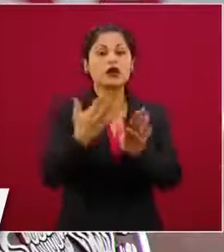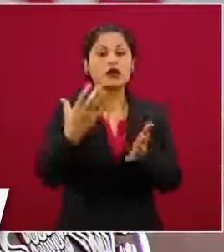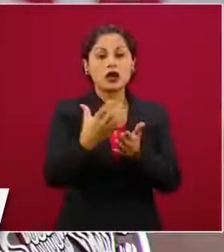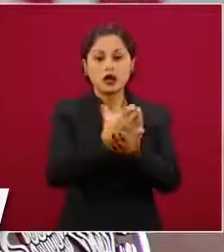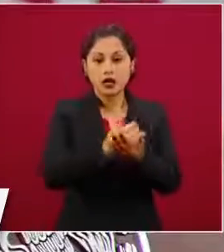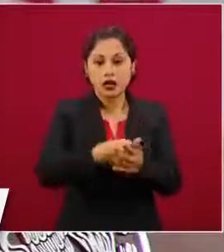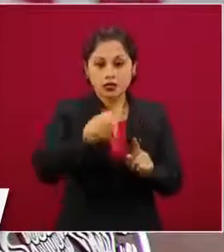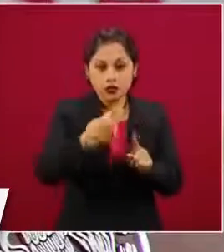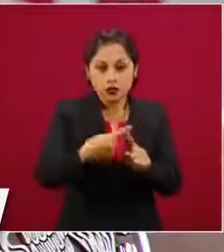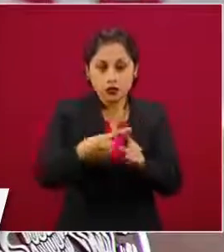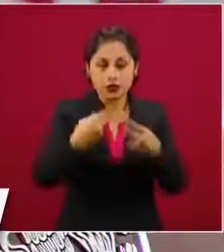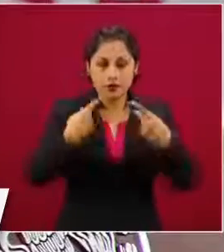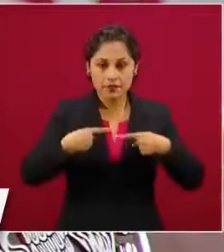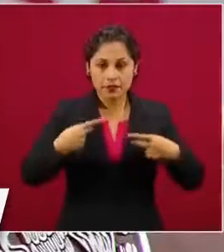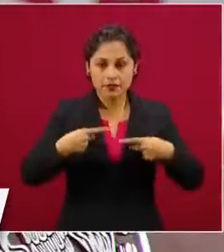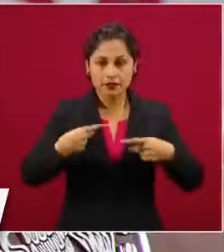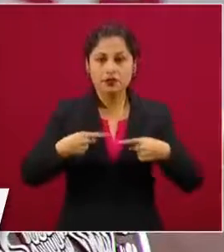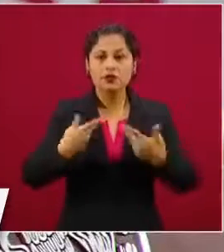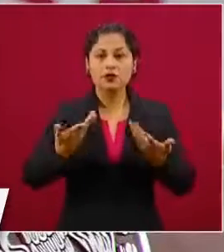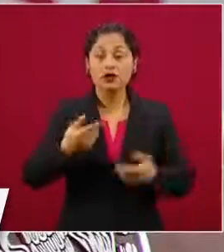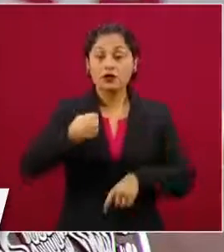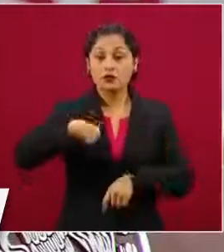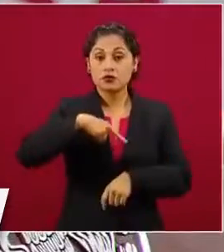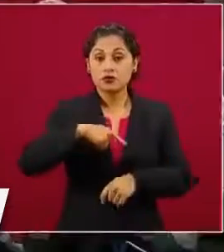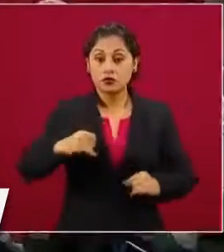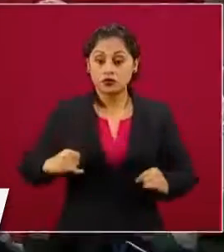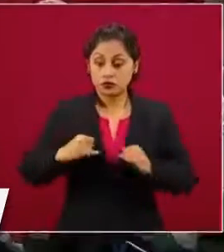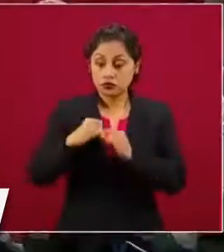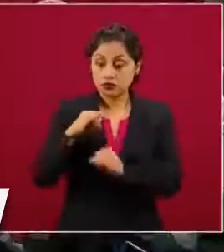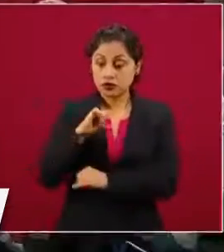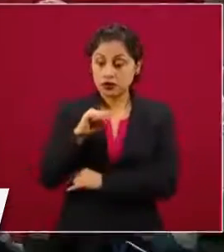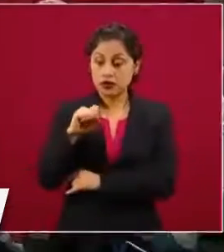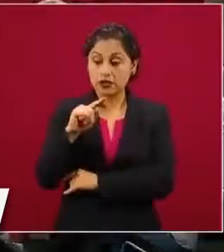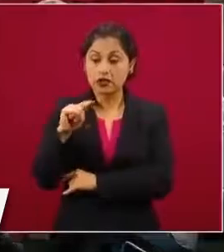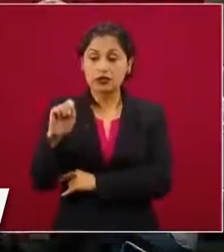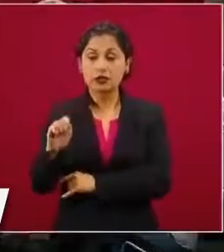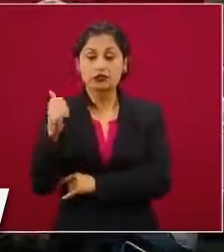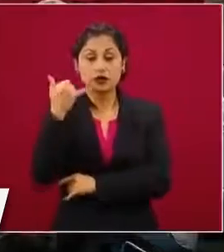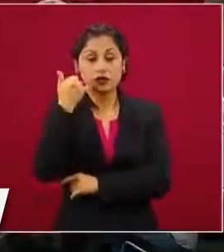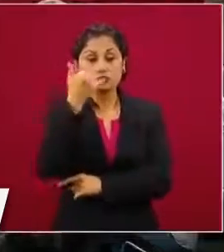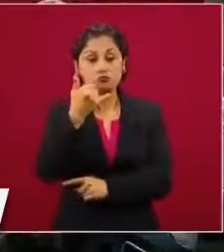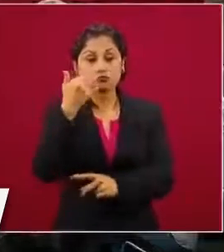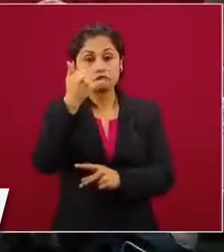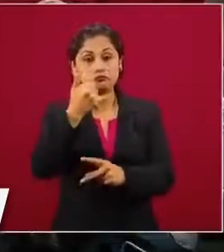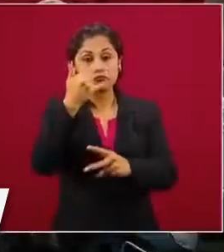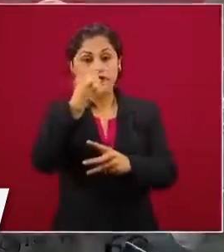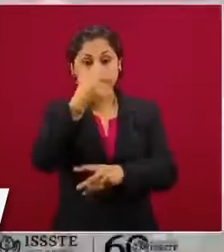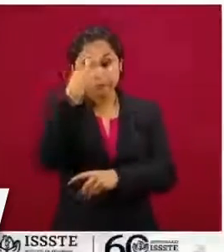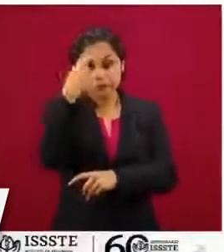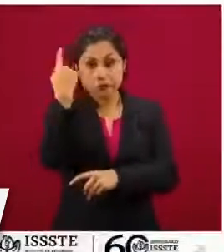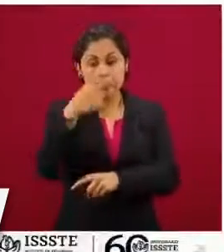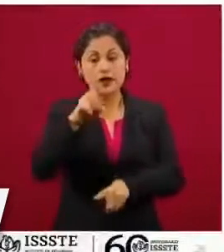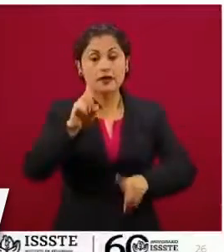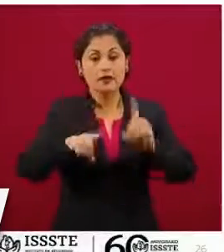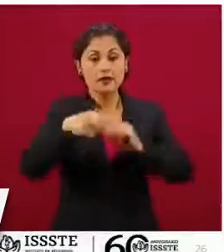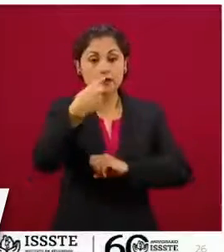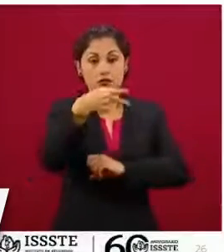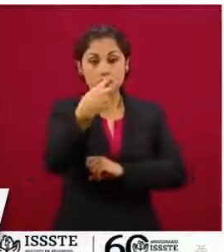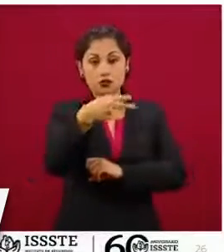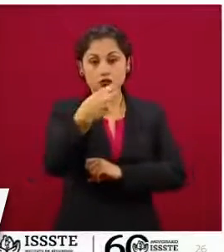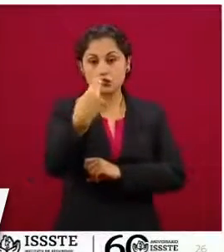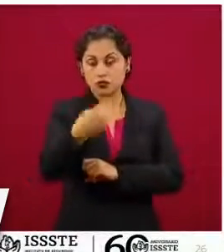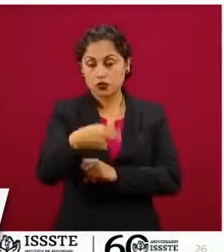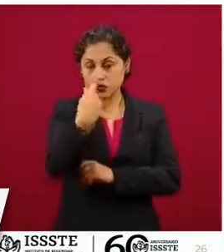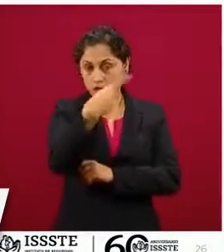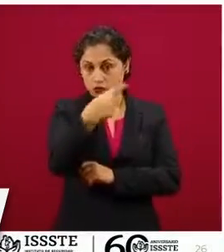y lo que estamos haciendo en el Issste es convocarlos para que, de acuerdo al orden alfabético, puedan ir de lunes